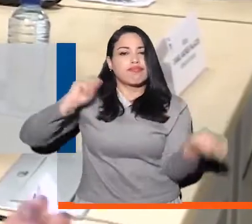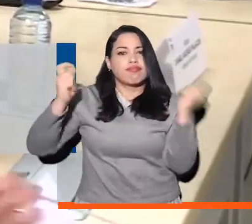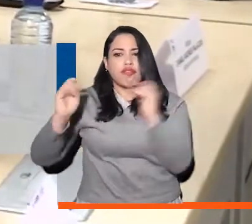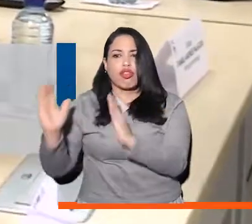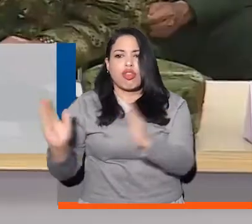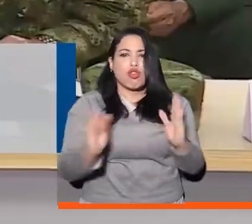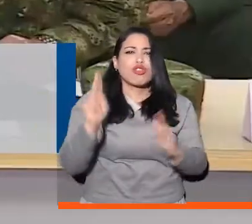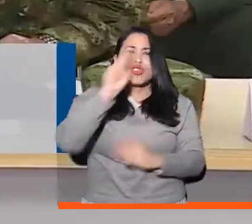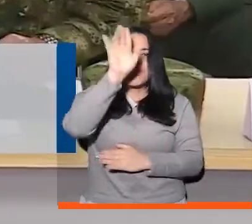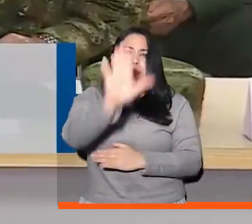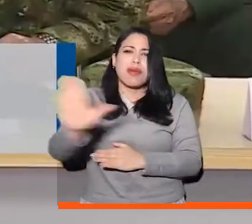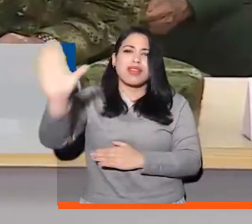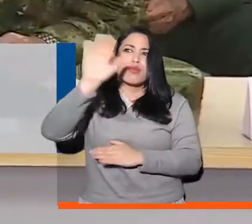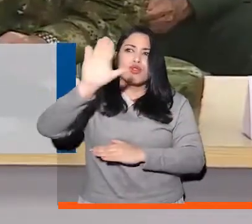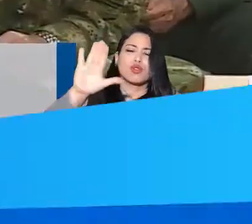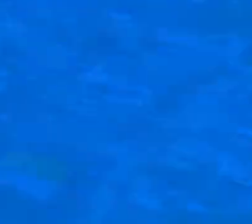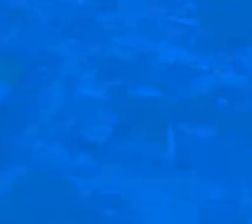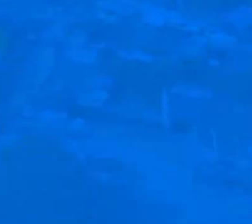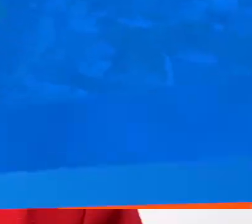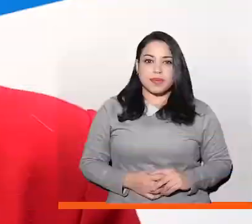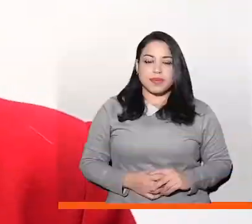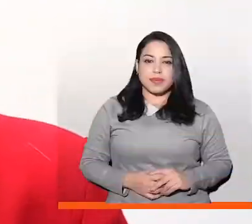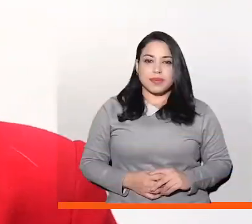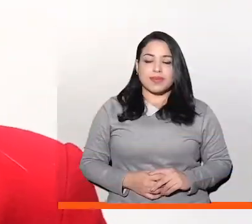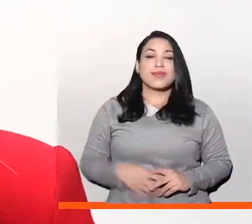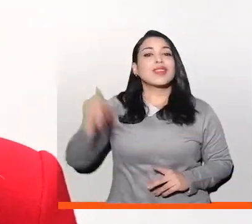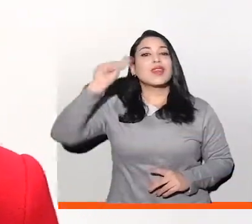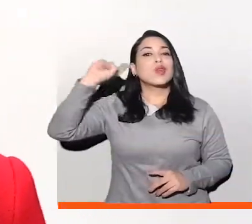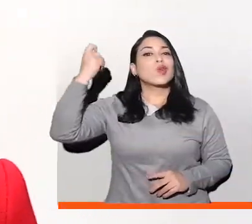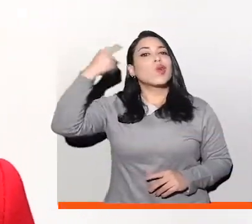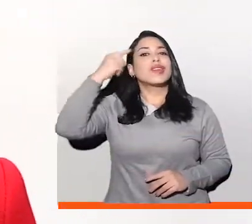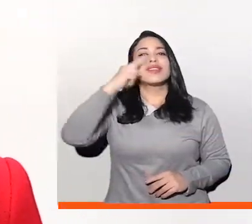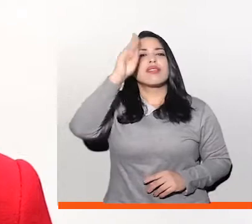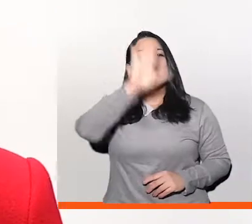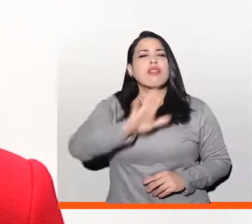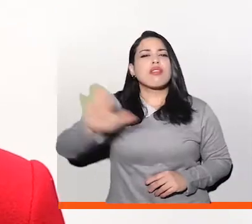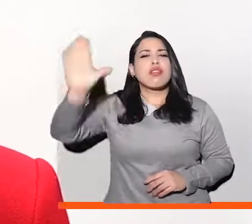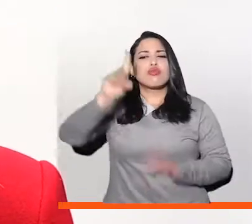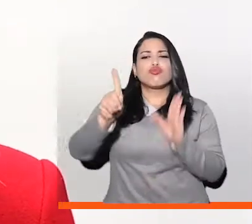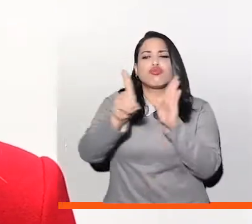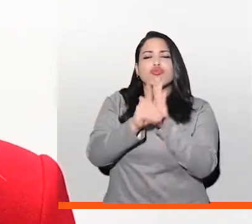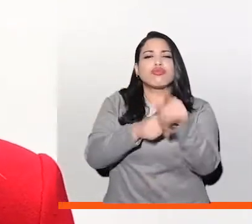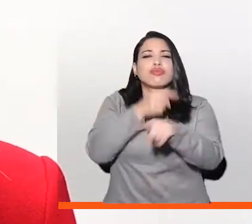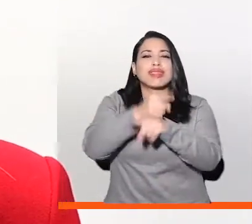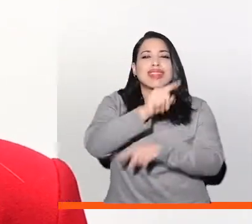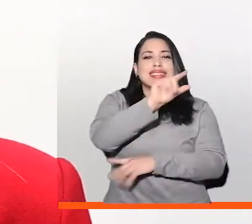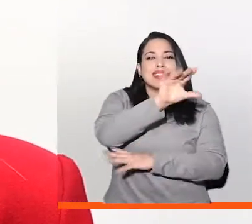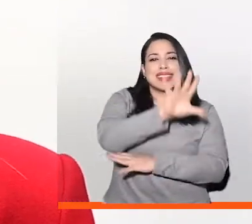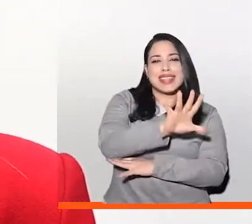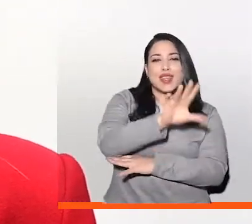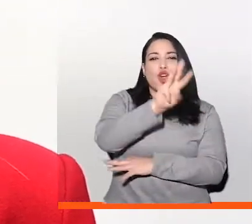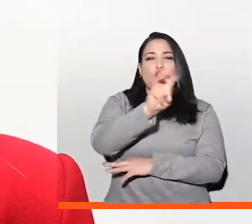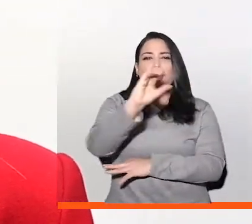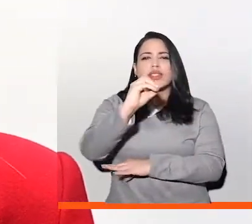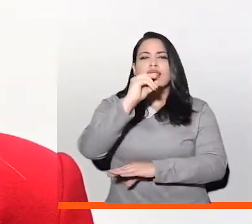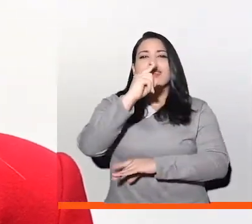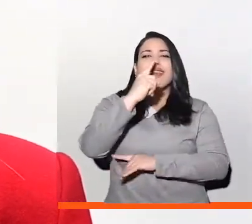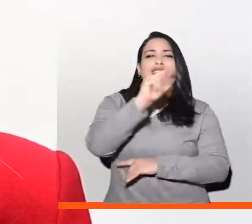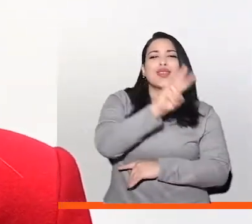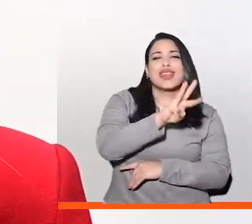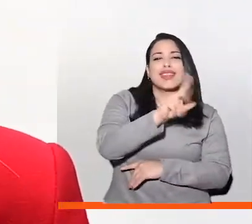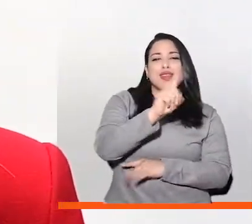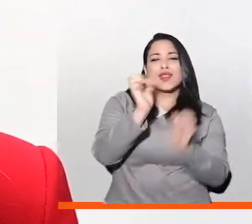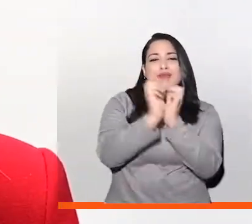Conexión en los territorios Departamento del Cauca El gobierno nacional expidió el decreto 580 el 31 de